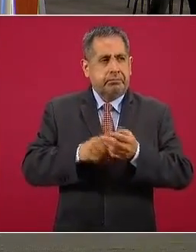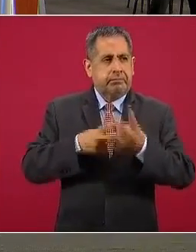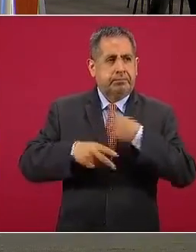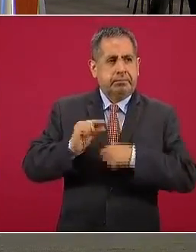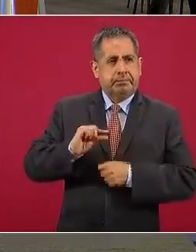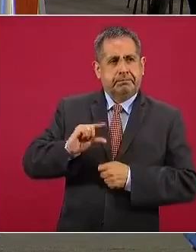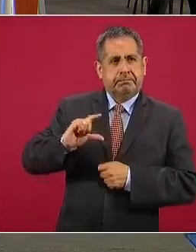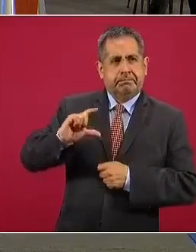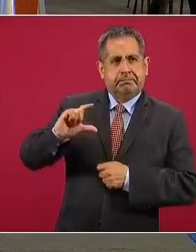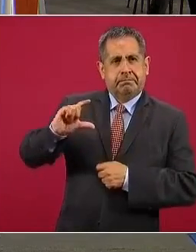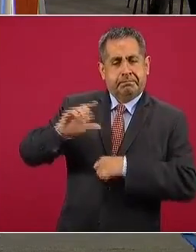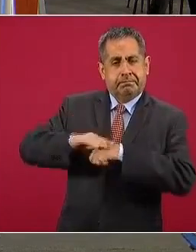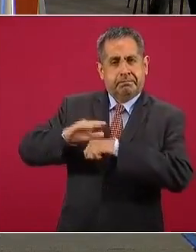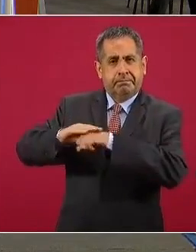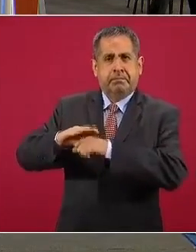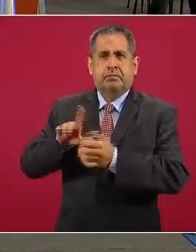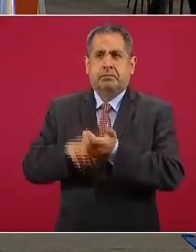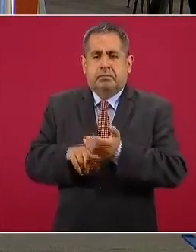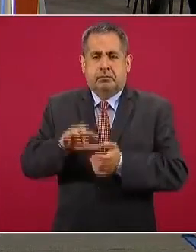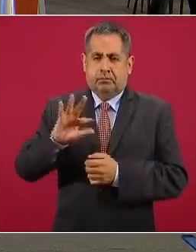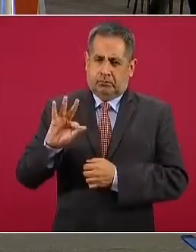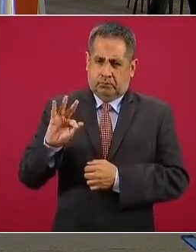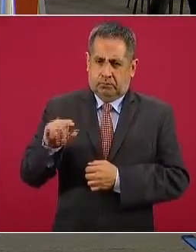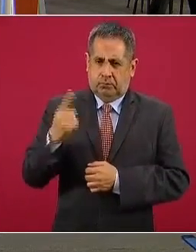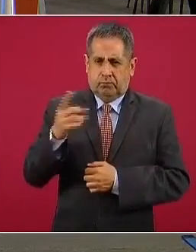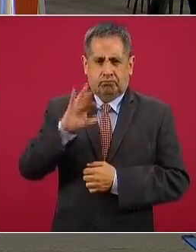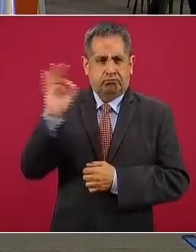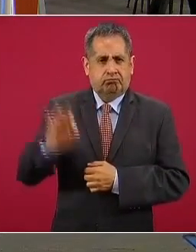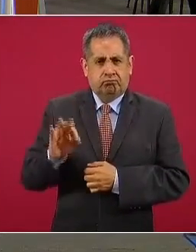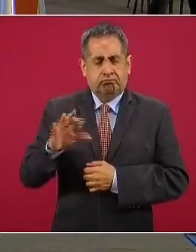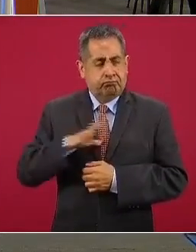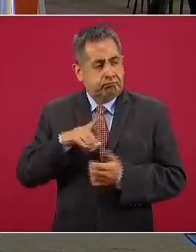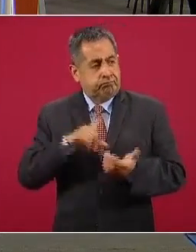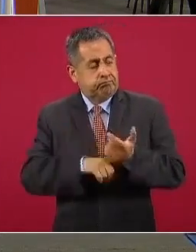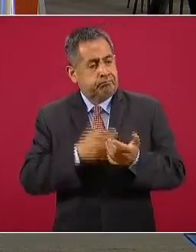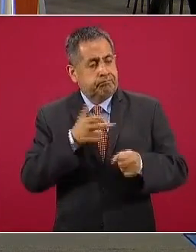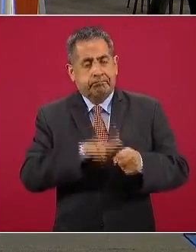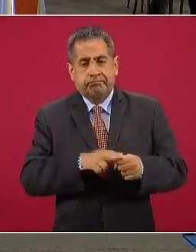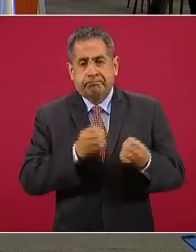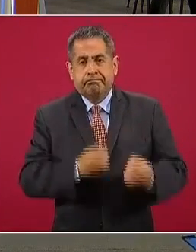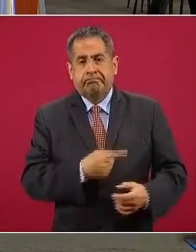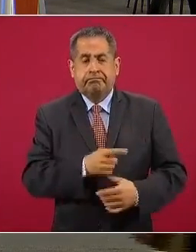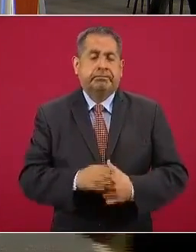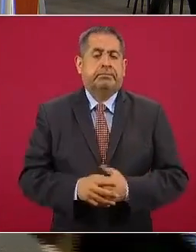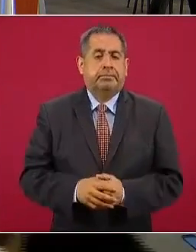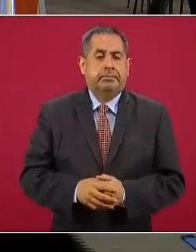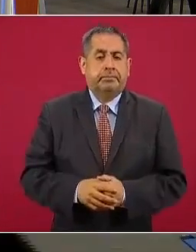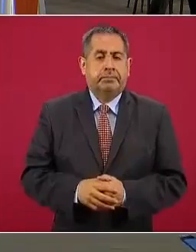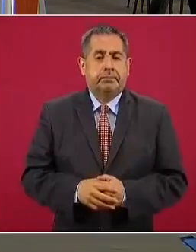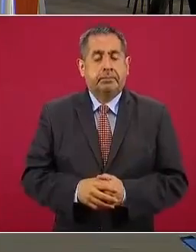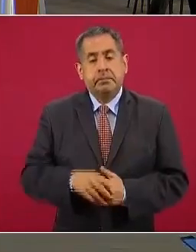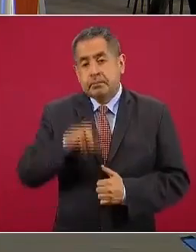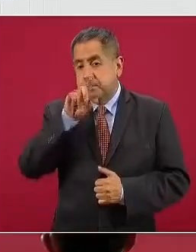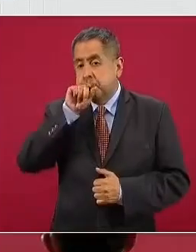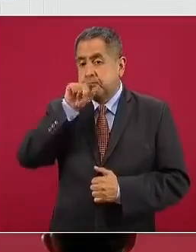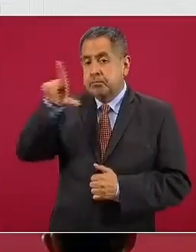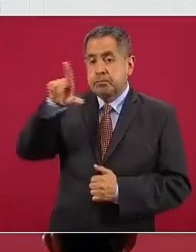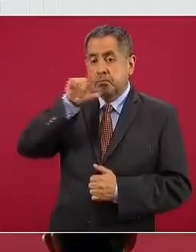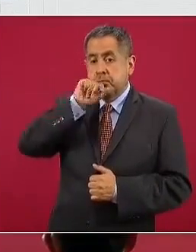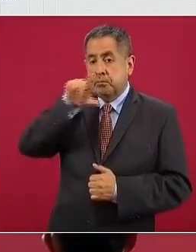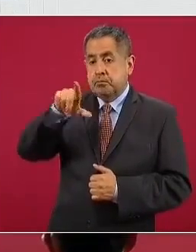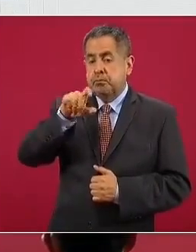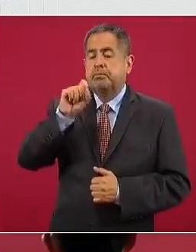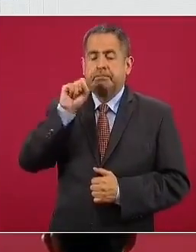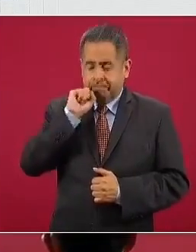ascenso, aunque 41% de las camas generales ocupadas. La siguiente. El estado de Jalisco también es una